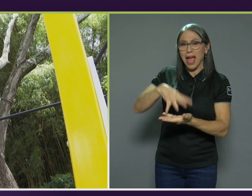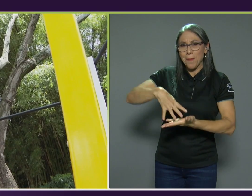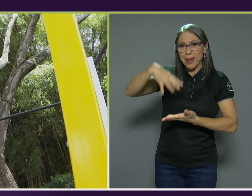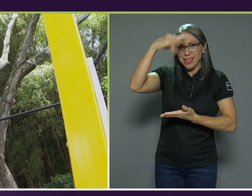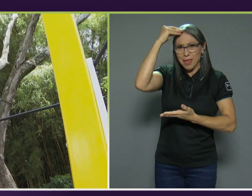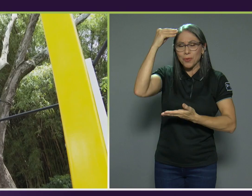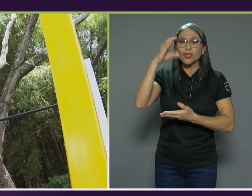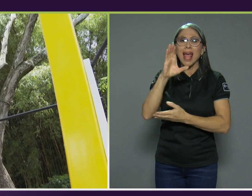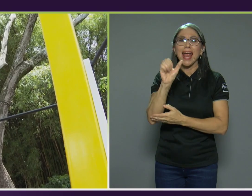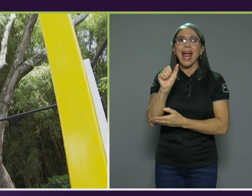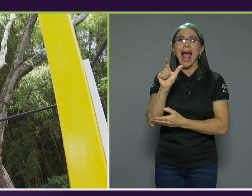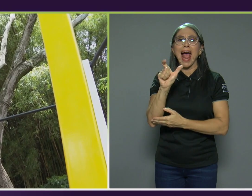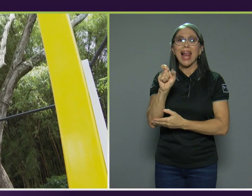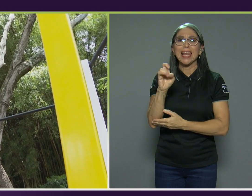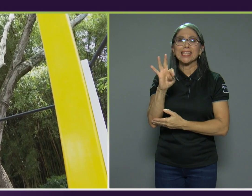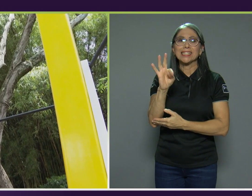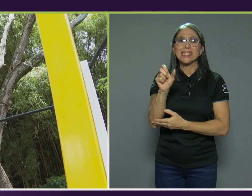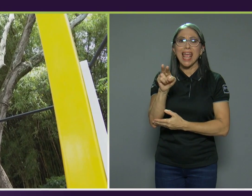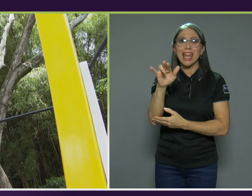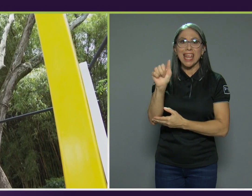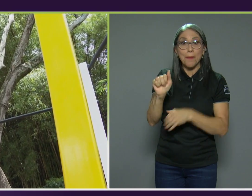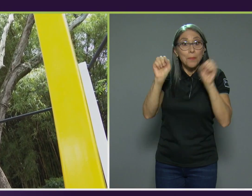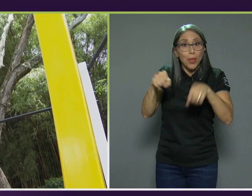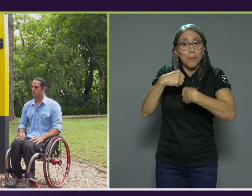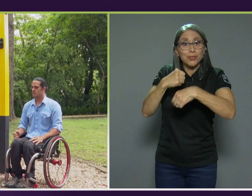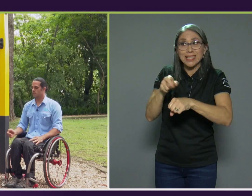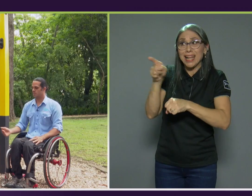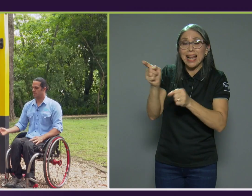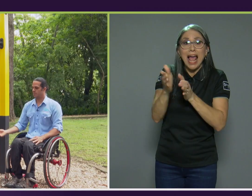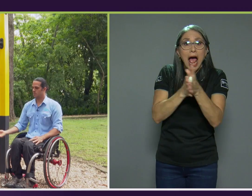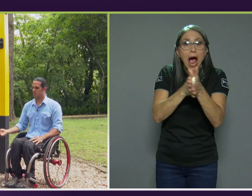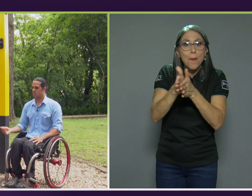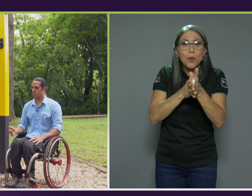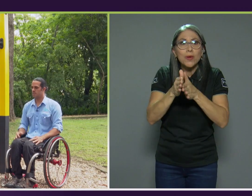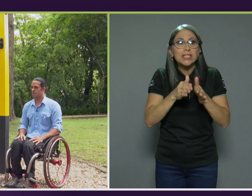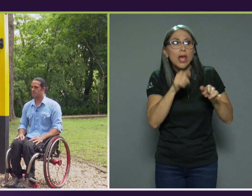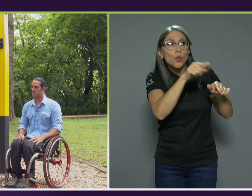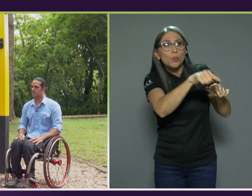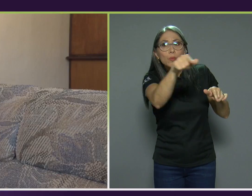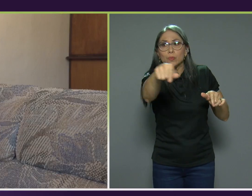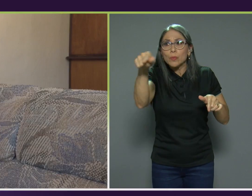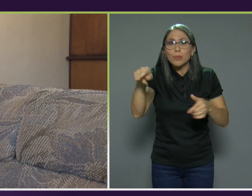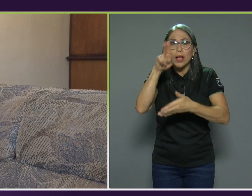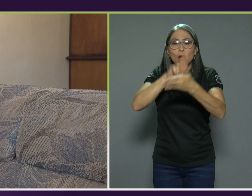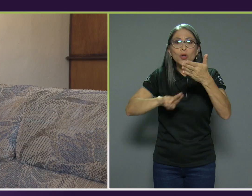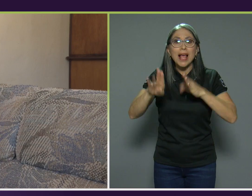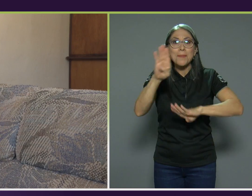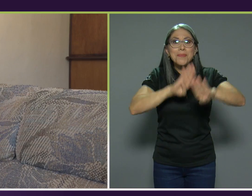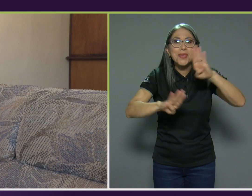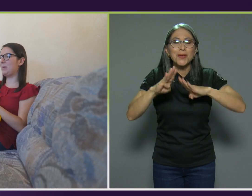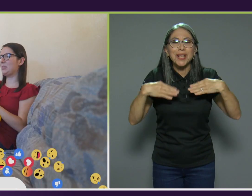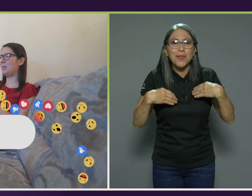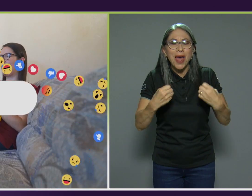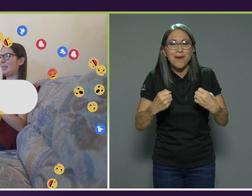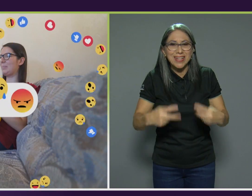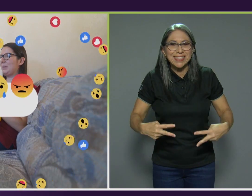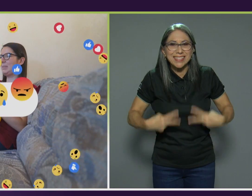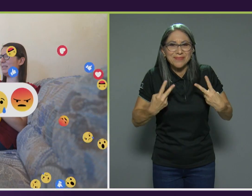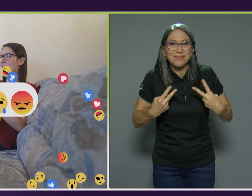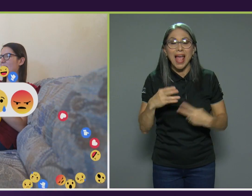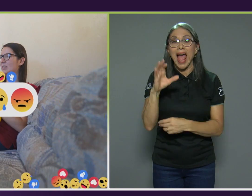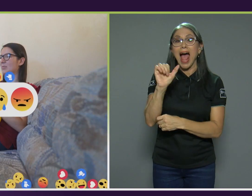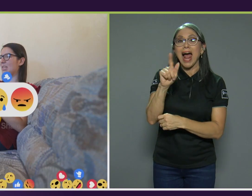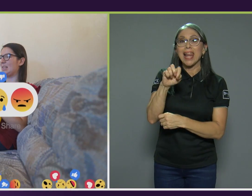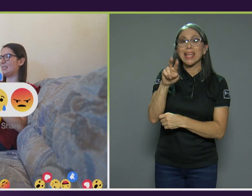calistenia que podemos hacer aprovechando los circuitos biosaludables. Alexa Torres, directora del